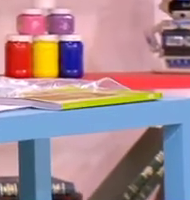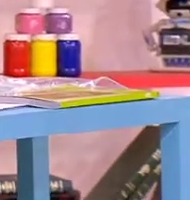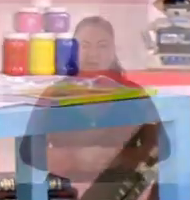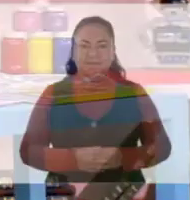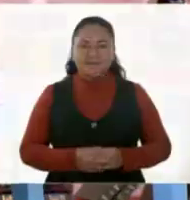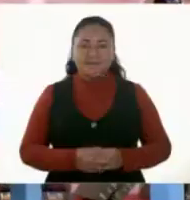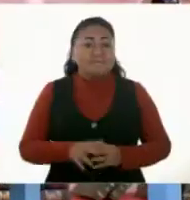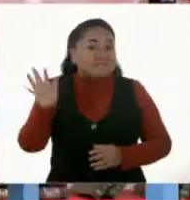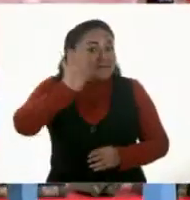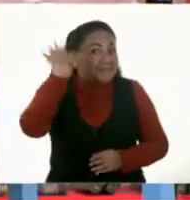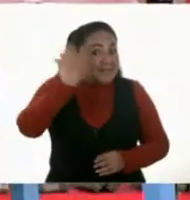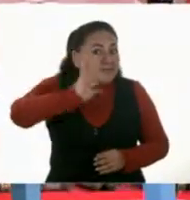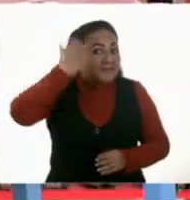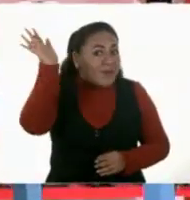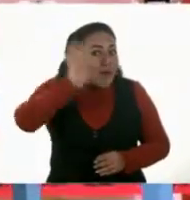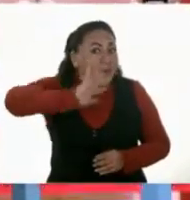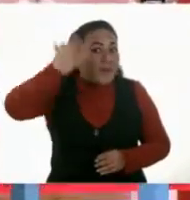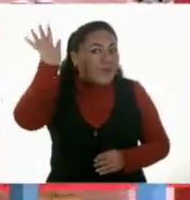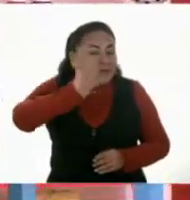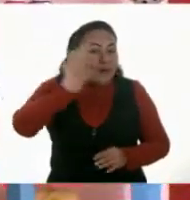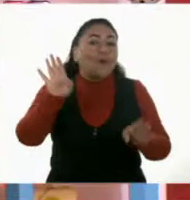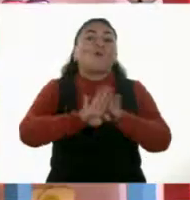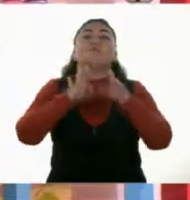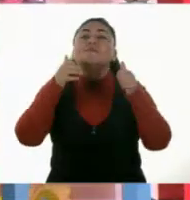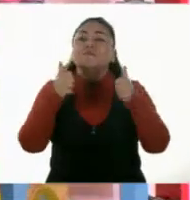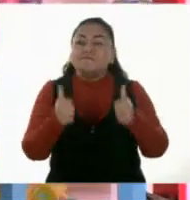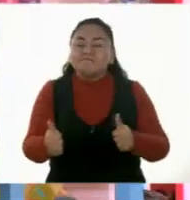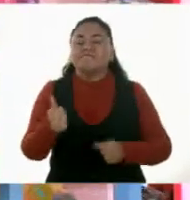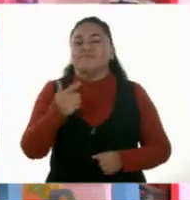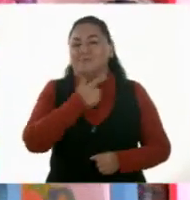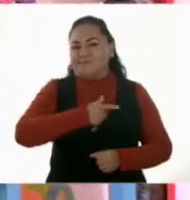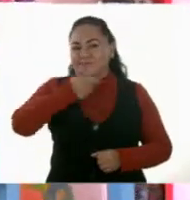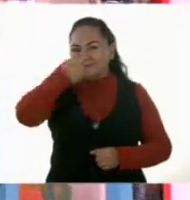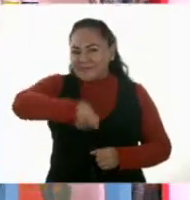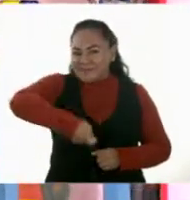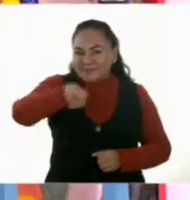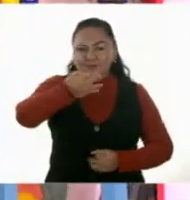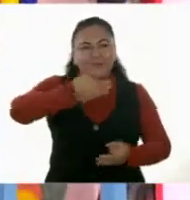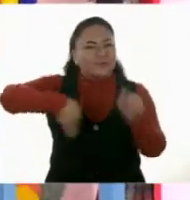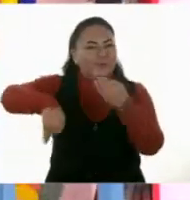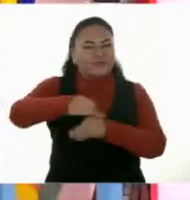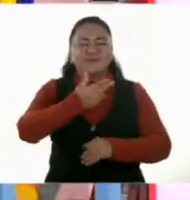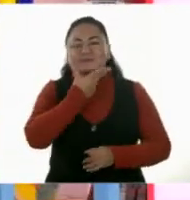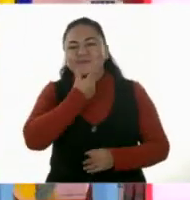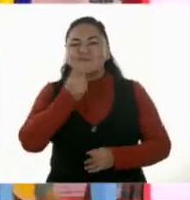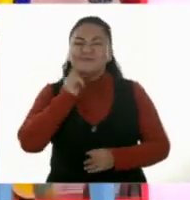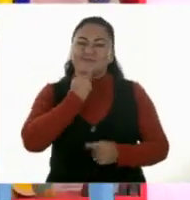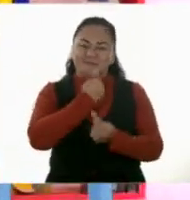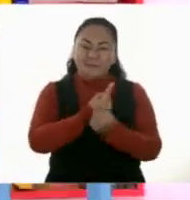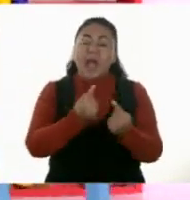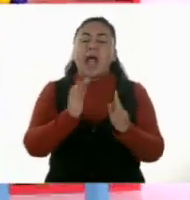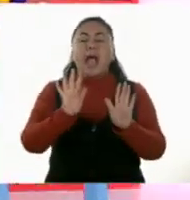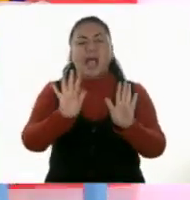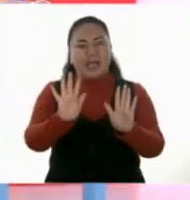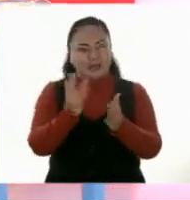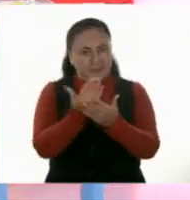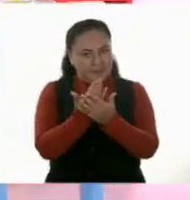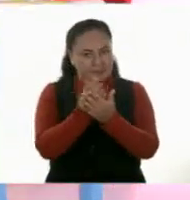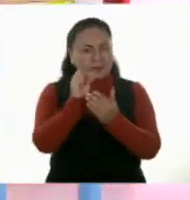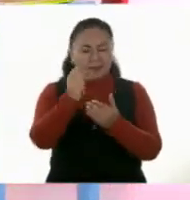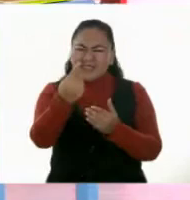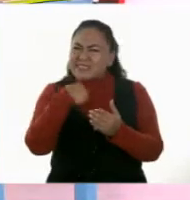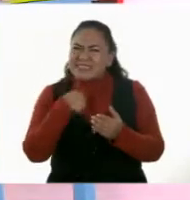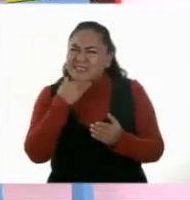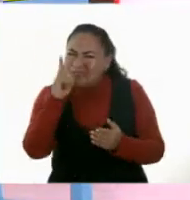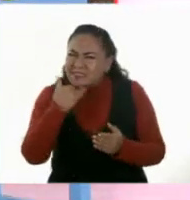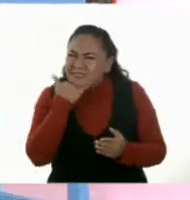¡Hola, hola, hola, hola! ¿Cómo están? Me da mucho gusto saludarlas, saludarlos. Ah, pero permítanme un segundo, para que me puedan